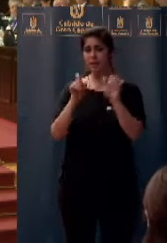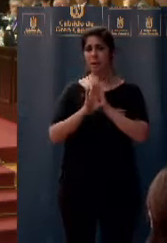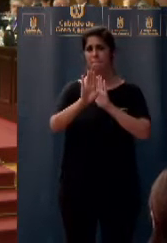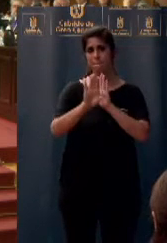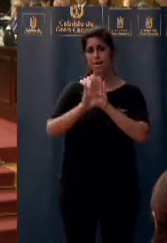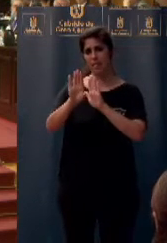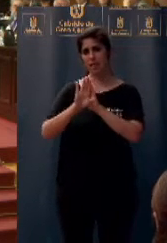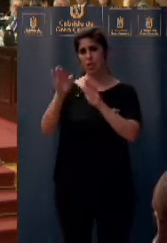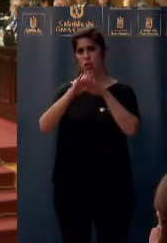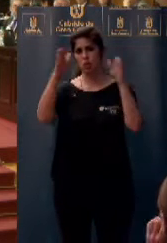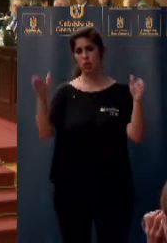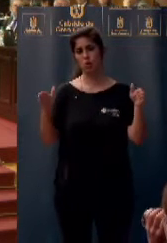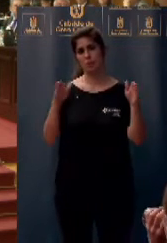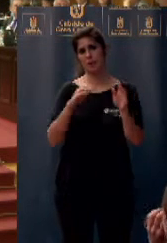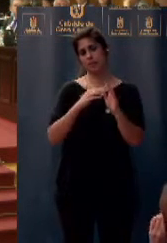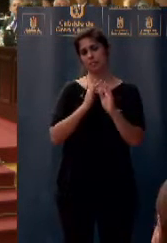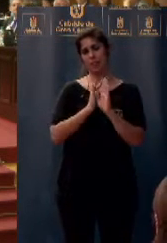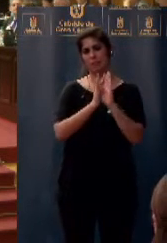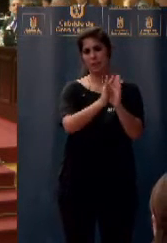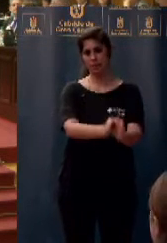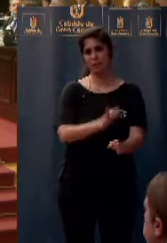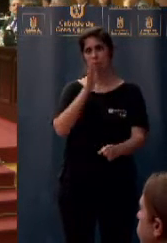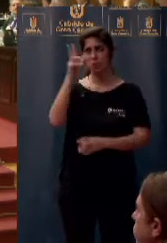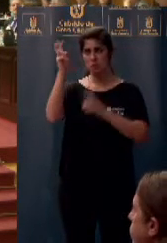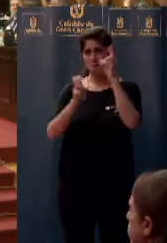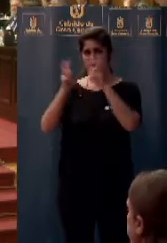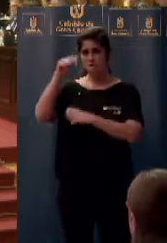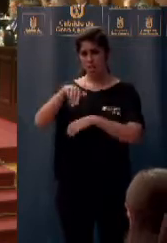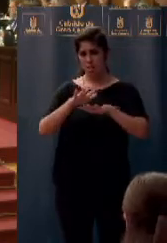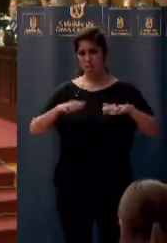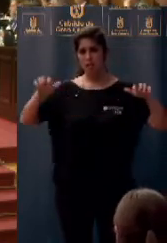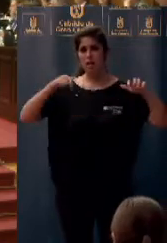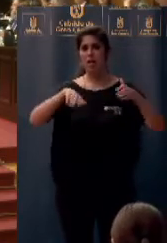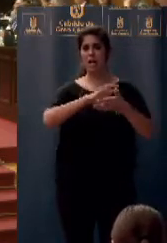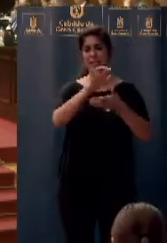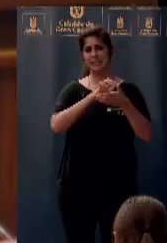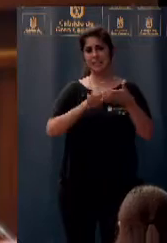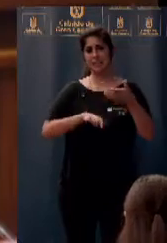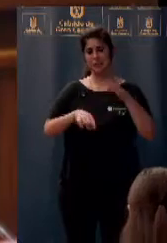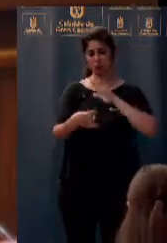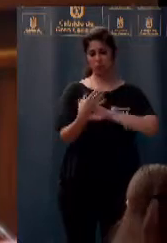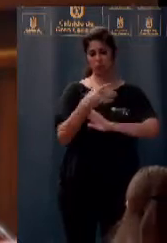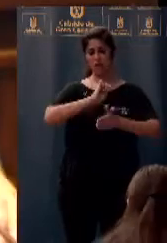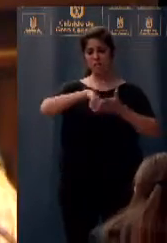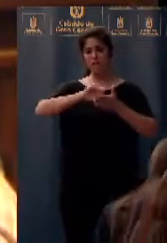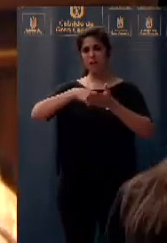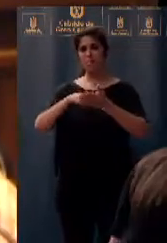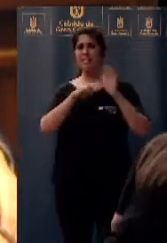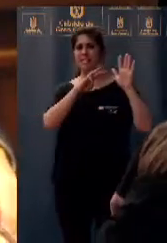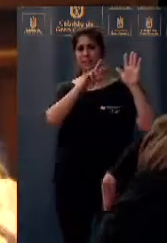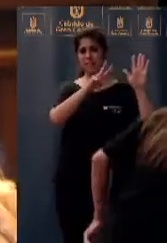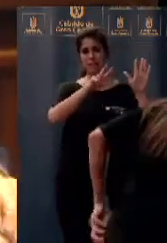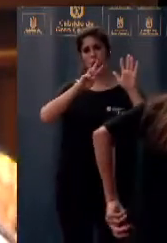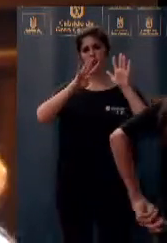que nos acompaña en el pleno de hoy. Ellos han presentado hoy un escrito firmado por 794